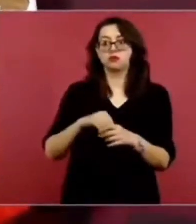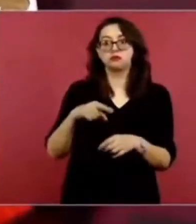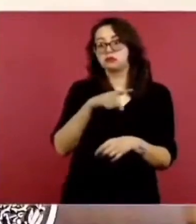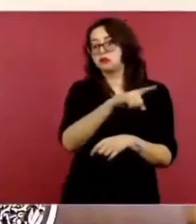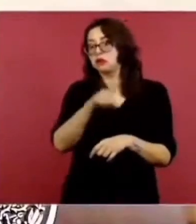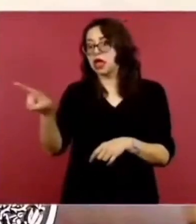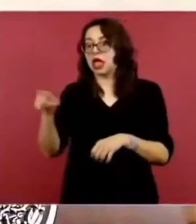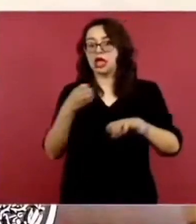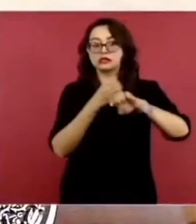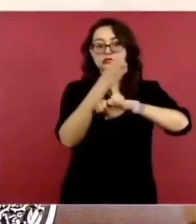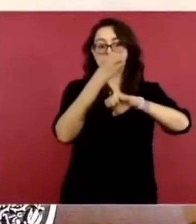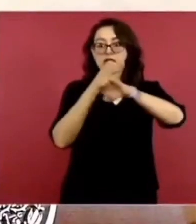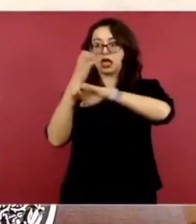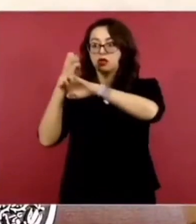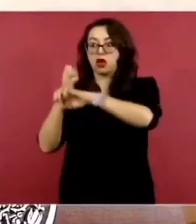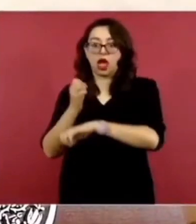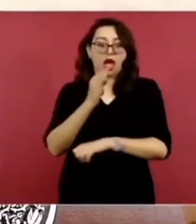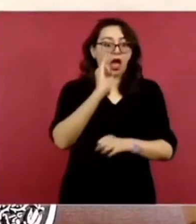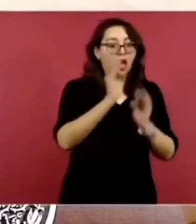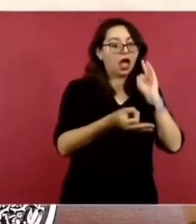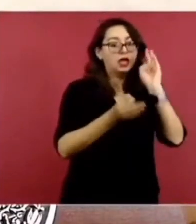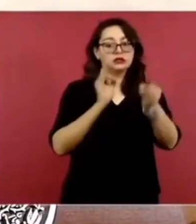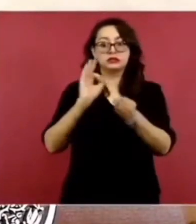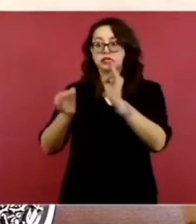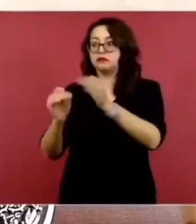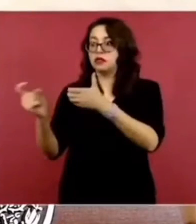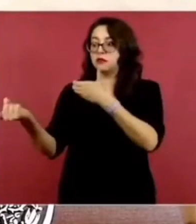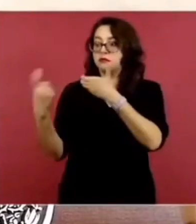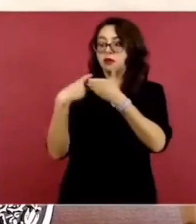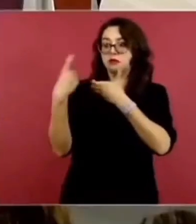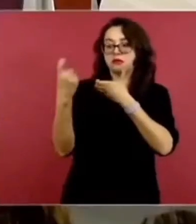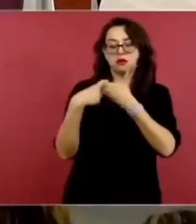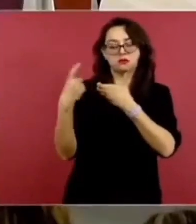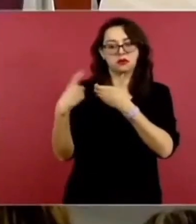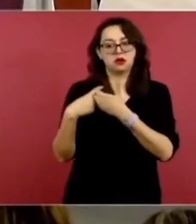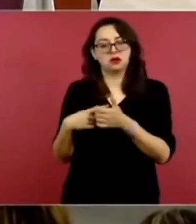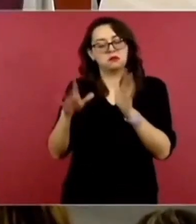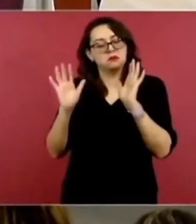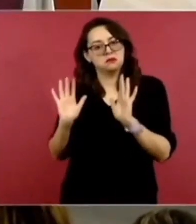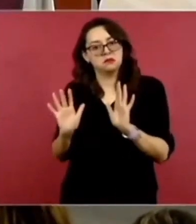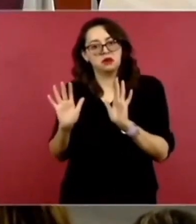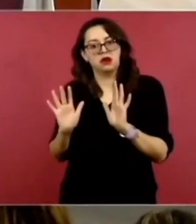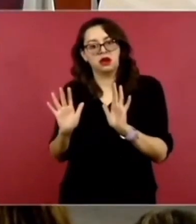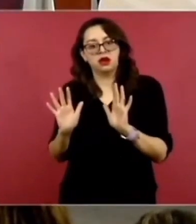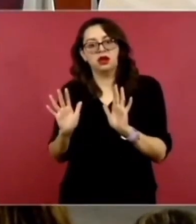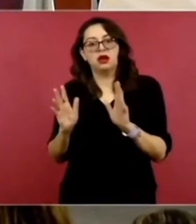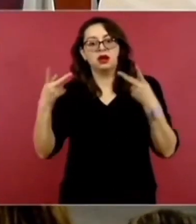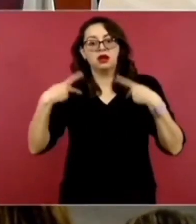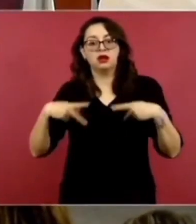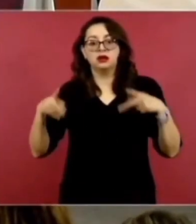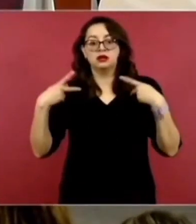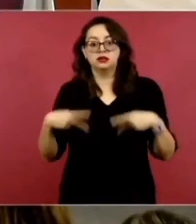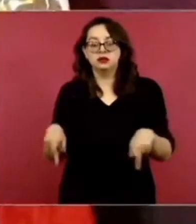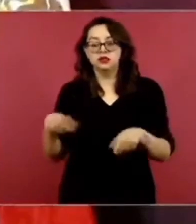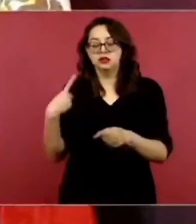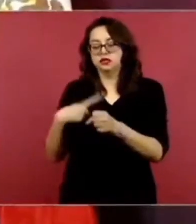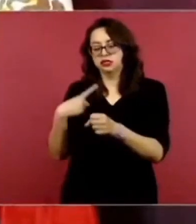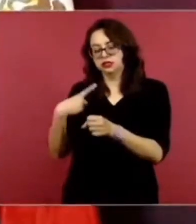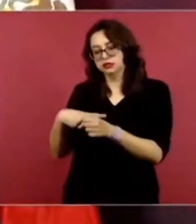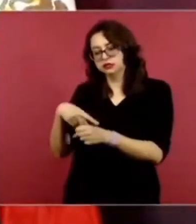para apoyar a la gente. Lo que decía yo ayer, que si alguien se enferma, que no esté pensando